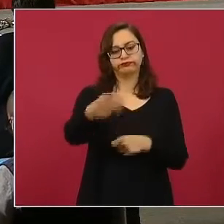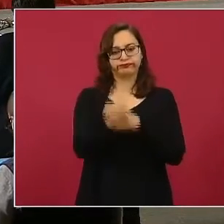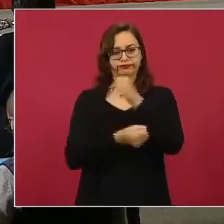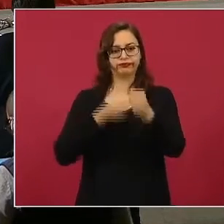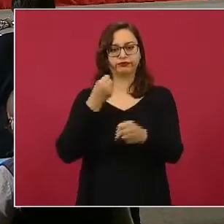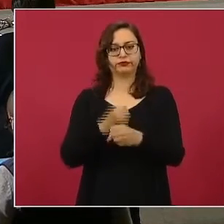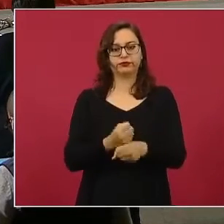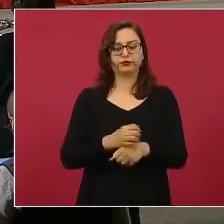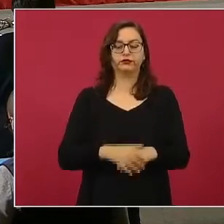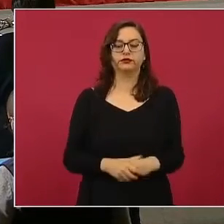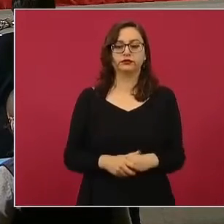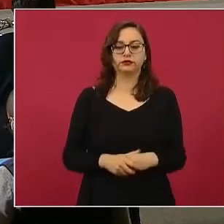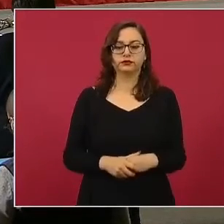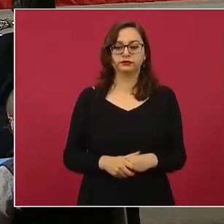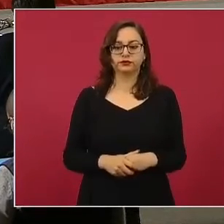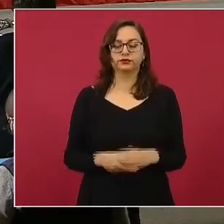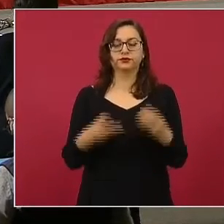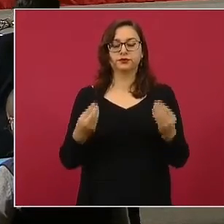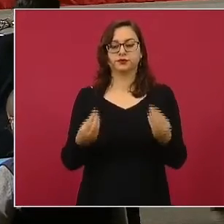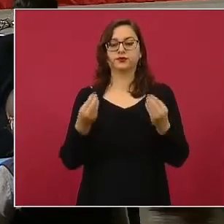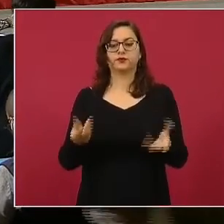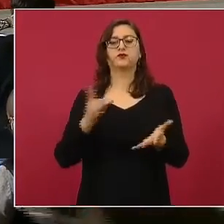este año. Muchas gracias.